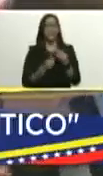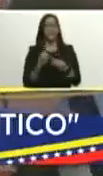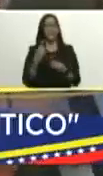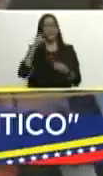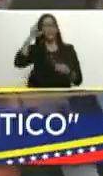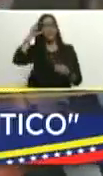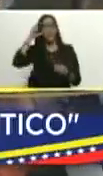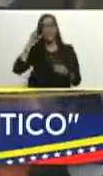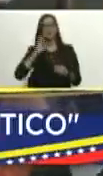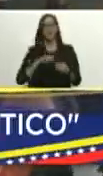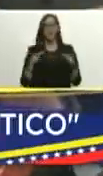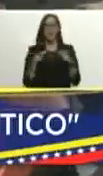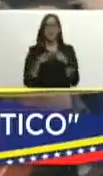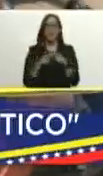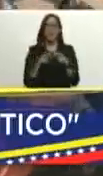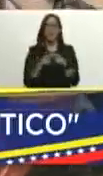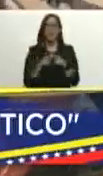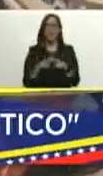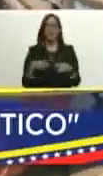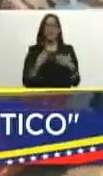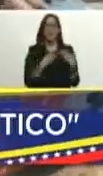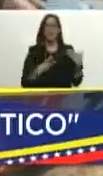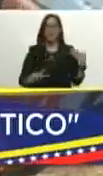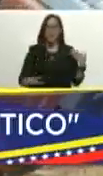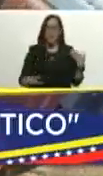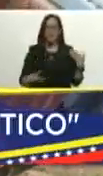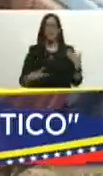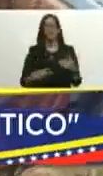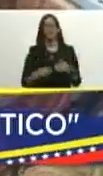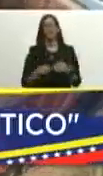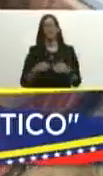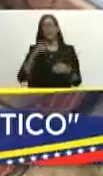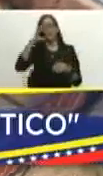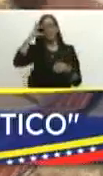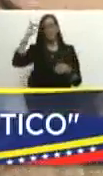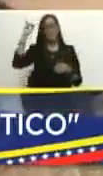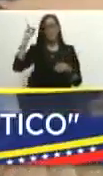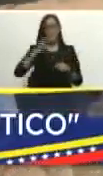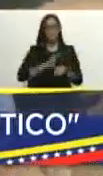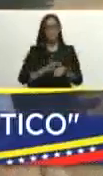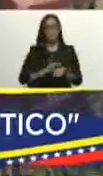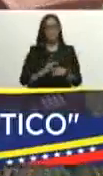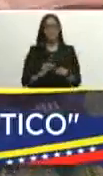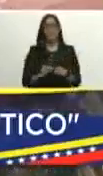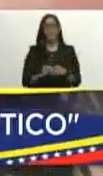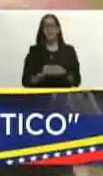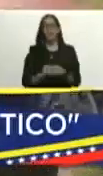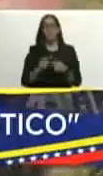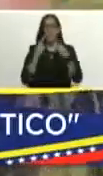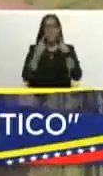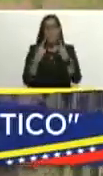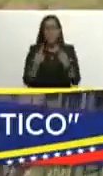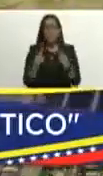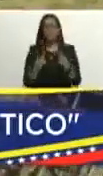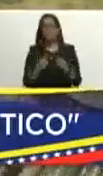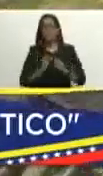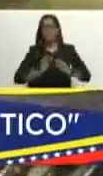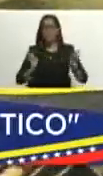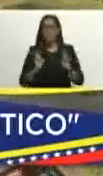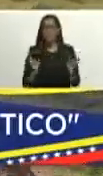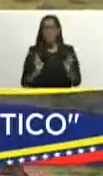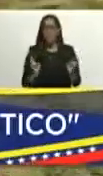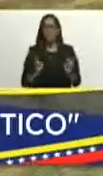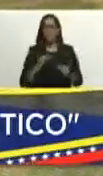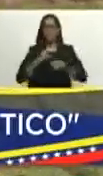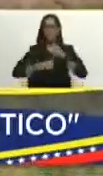estuvimos reunidos en la vicepresidencia de la república con la doctora Delcy Rodríguez tocando algunos temas con los productores y asociaciones productivas